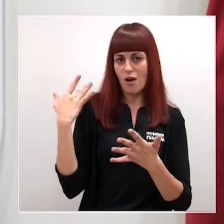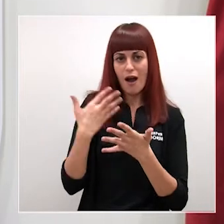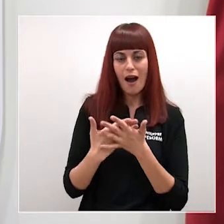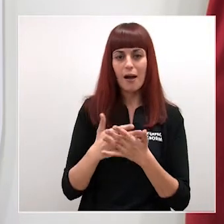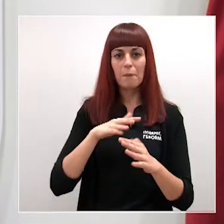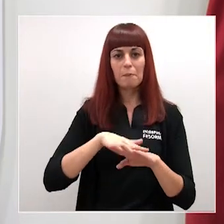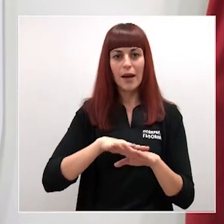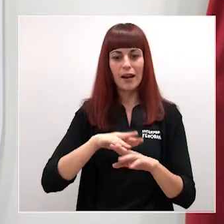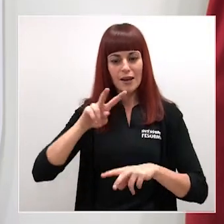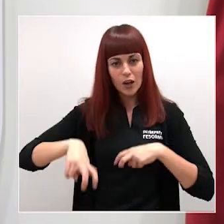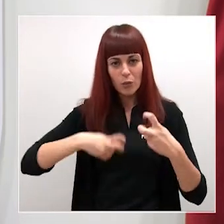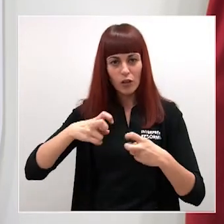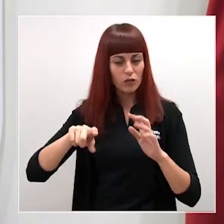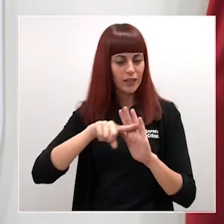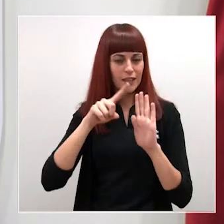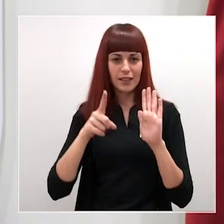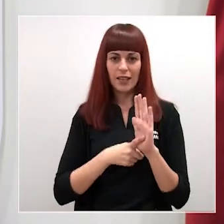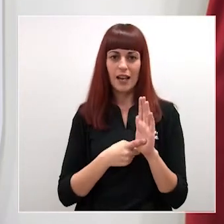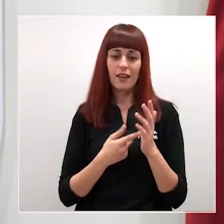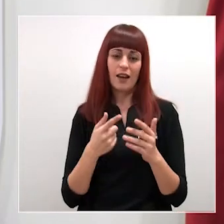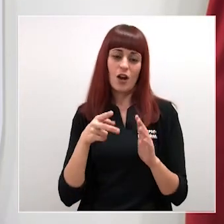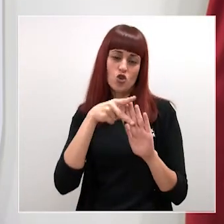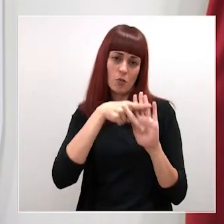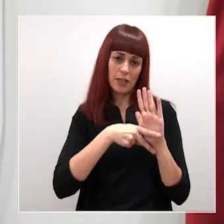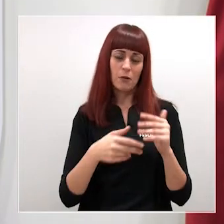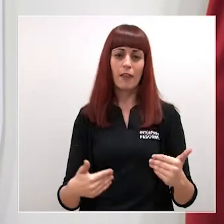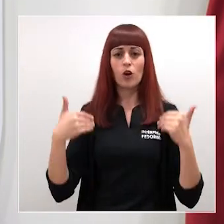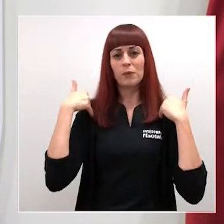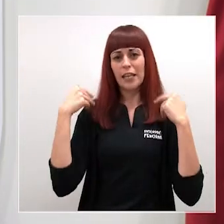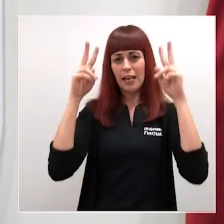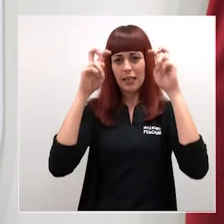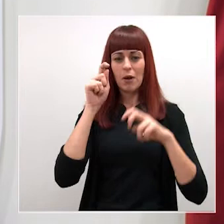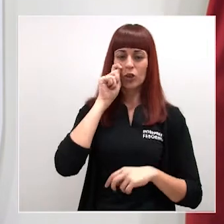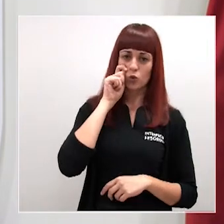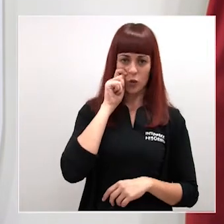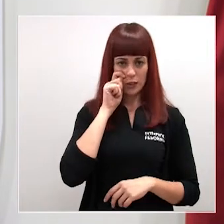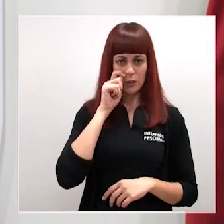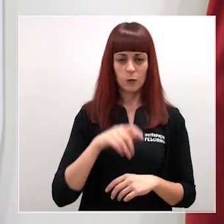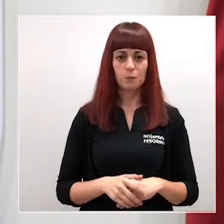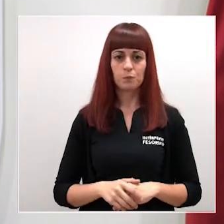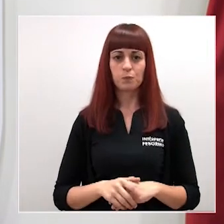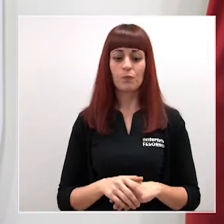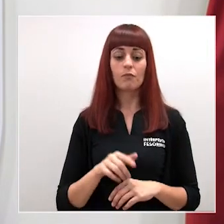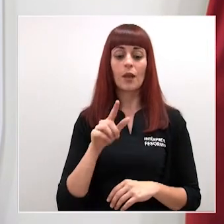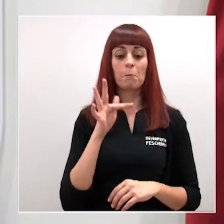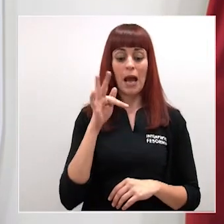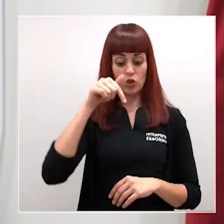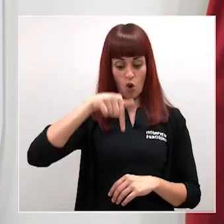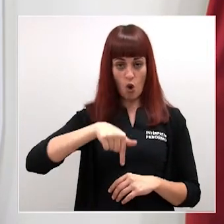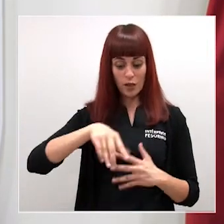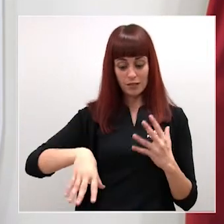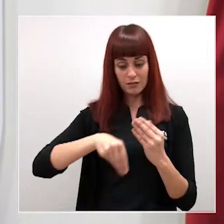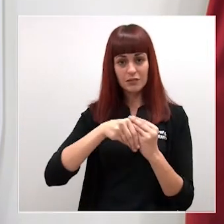renovación integral de la normativa de competencia regional en materia turística. Así, junto al de hoy, ya han sido